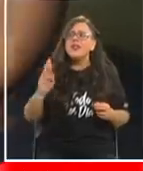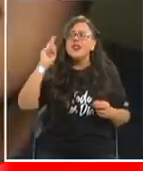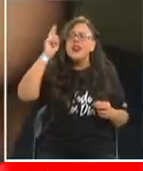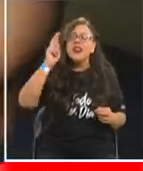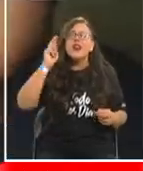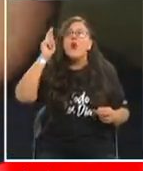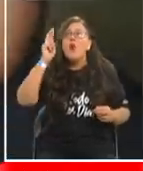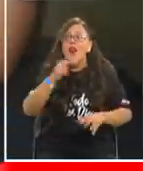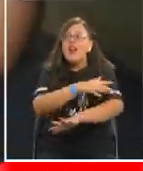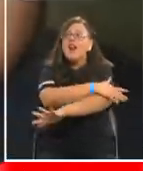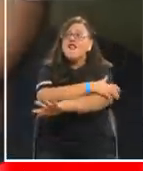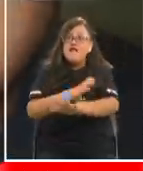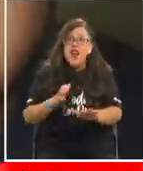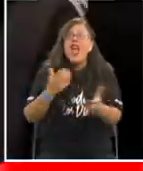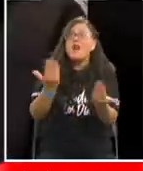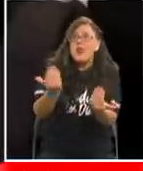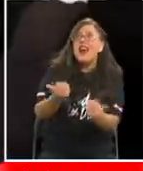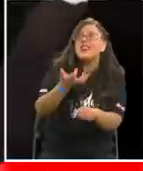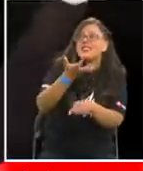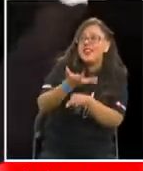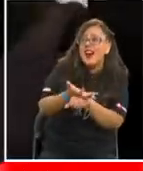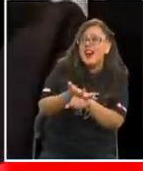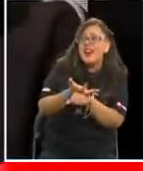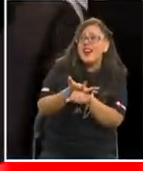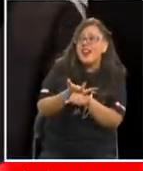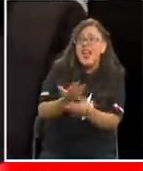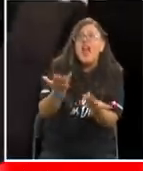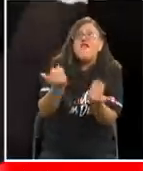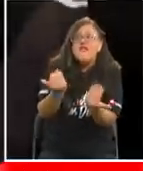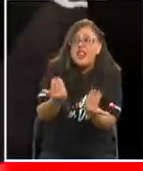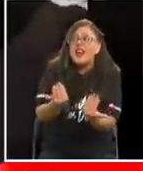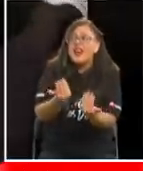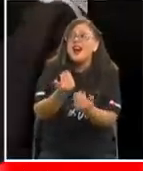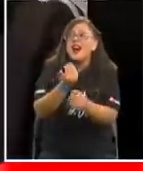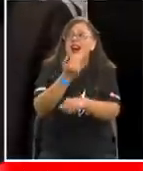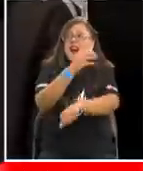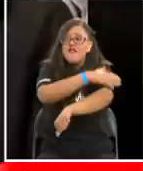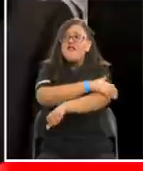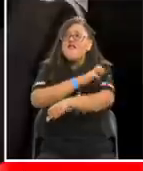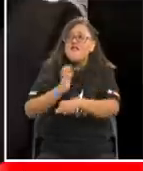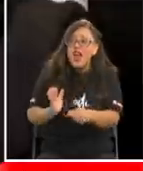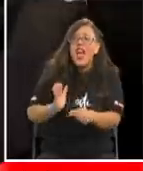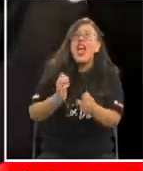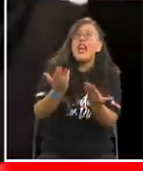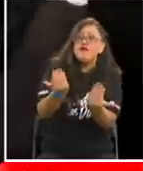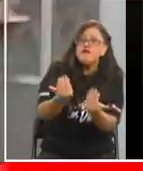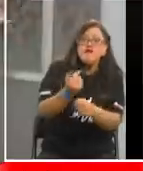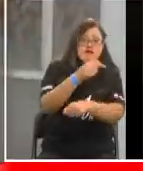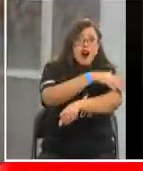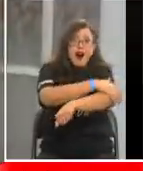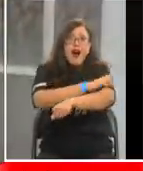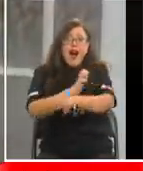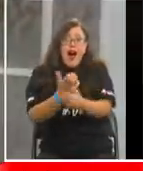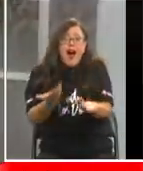cariño. La es buena No hay cariño.